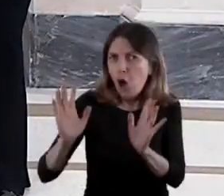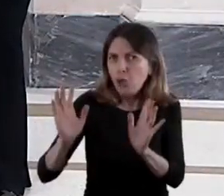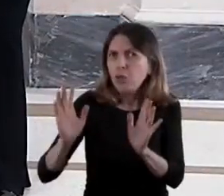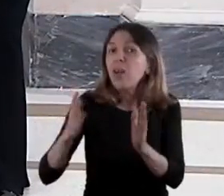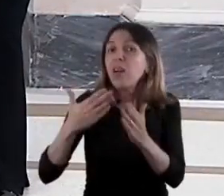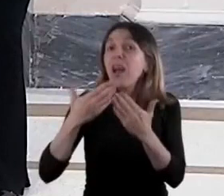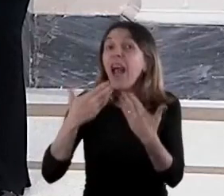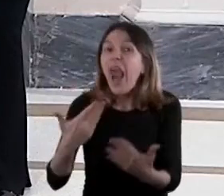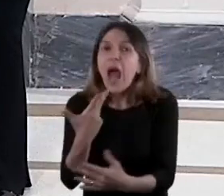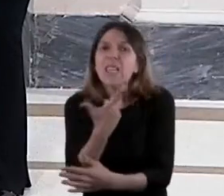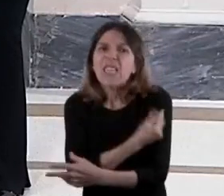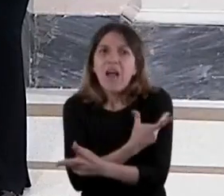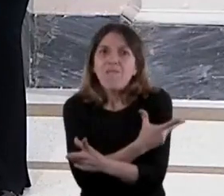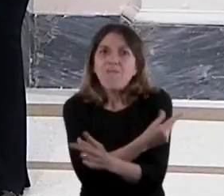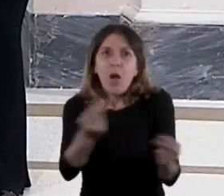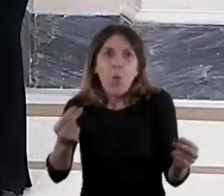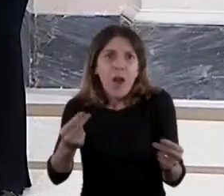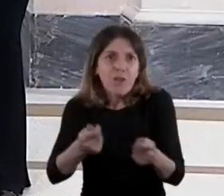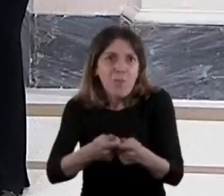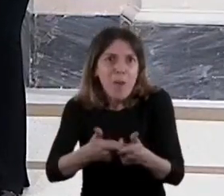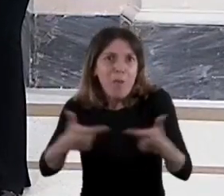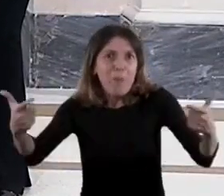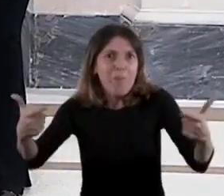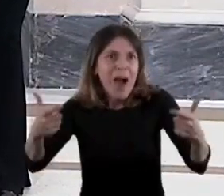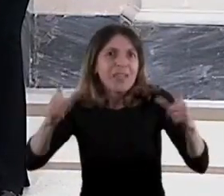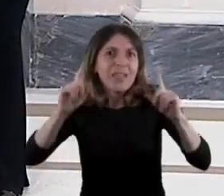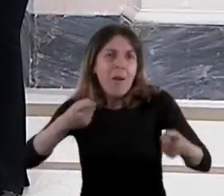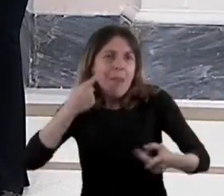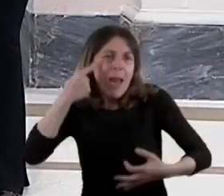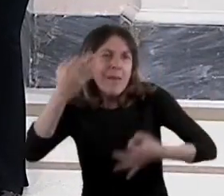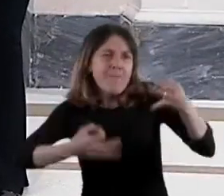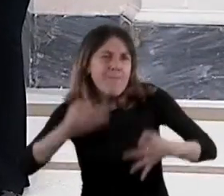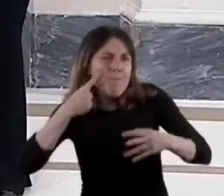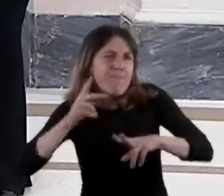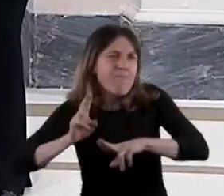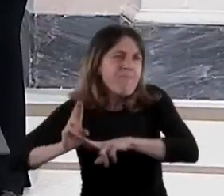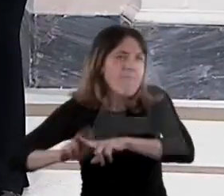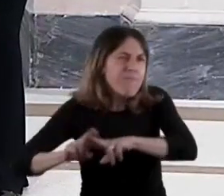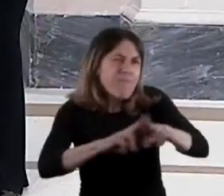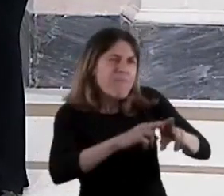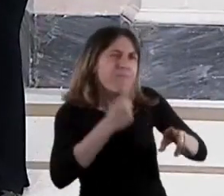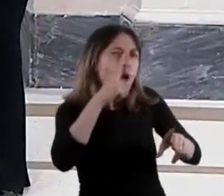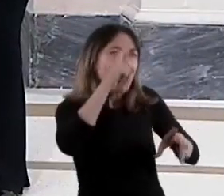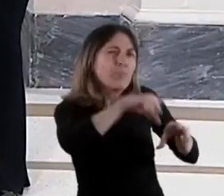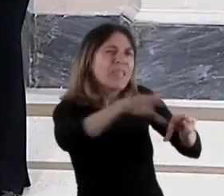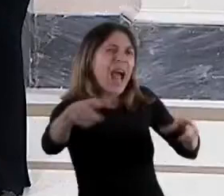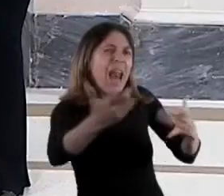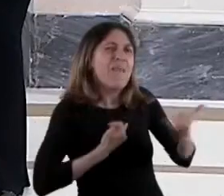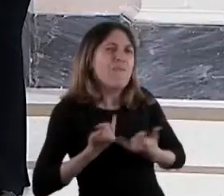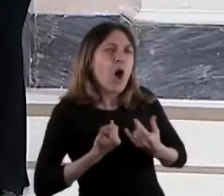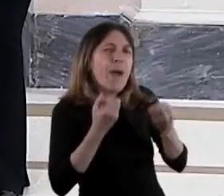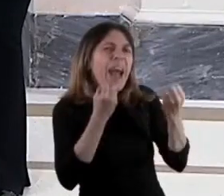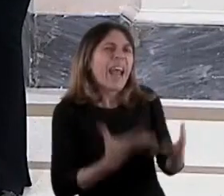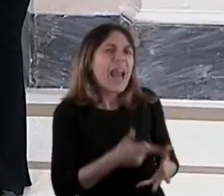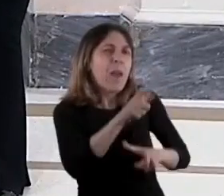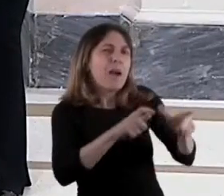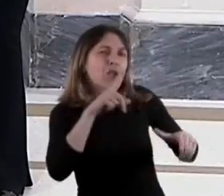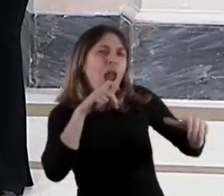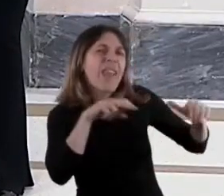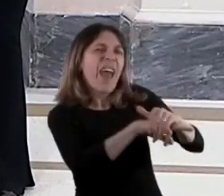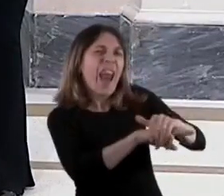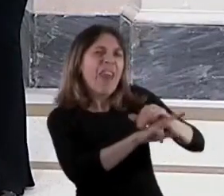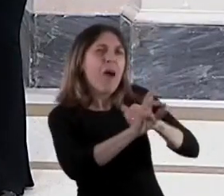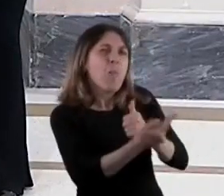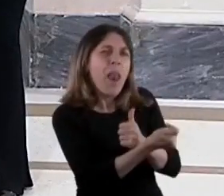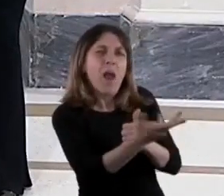vacunación avanzada como está, con el monitoreo muy especial en las camas y los fallecimientos, sobre todo en la internación y la